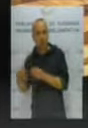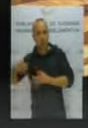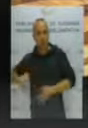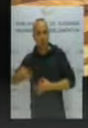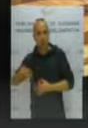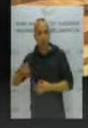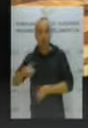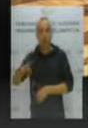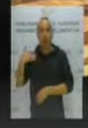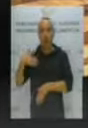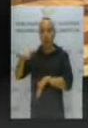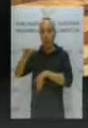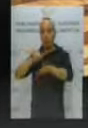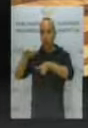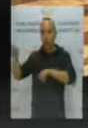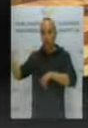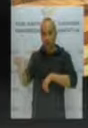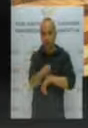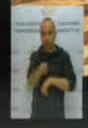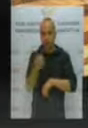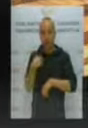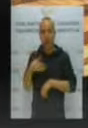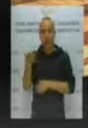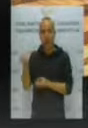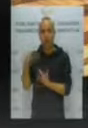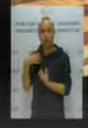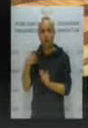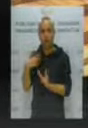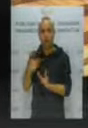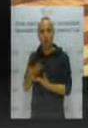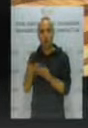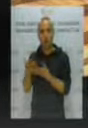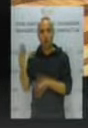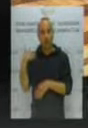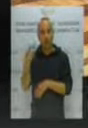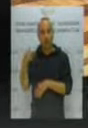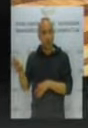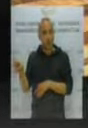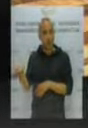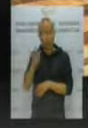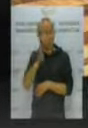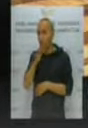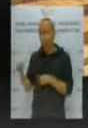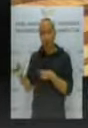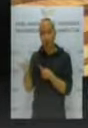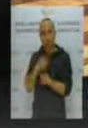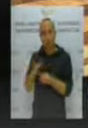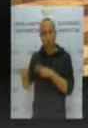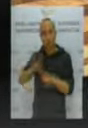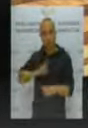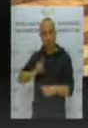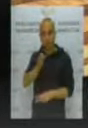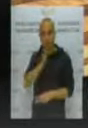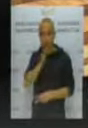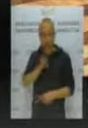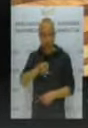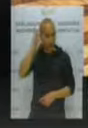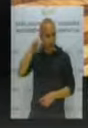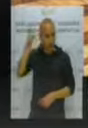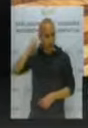registrado comparecencias, hemos solicitado información hace tres semanas, aún no la hemos recibido, y además de otras iniciativas.